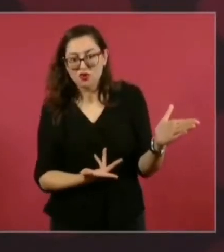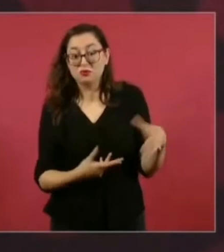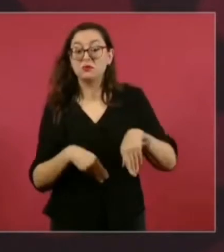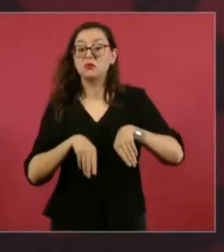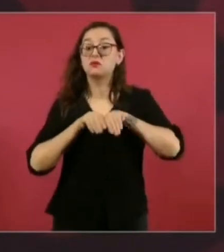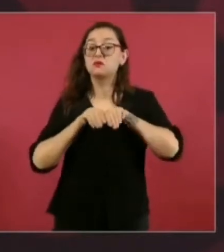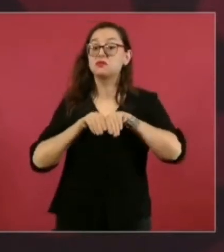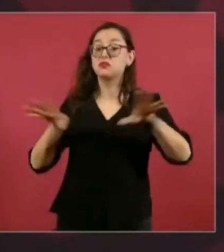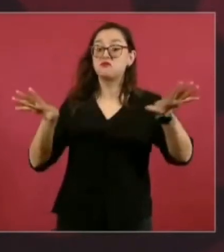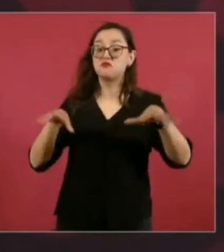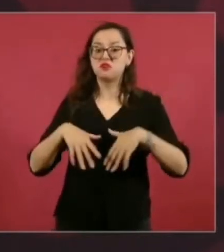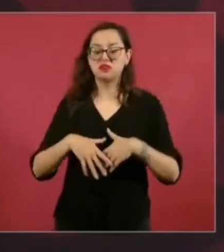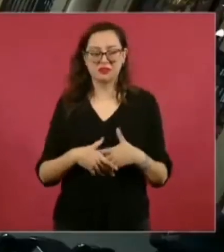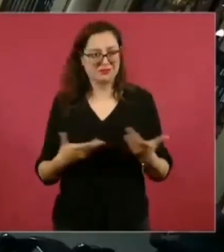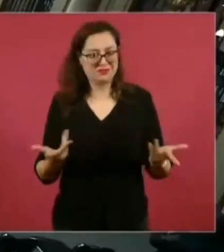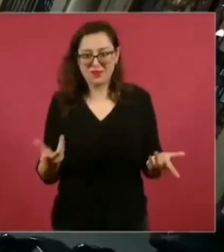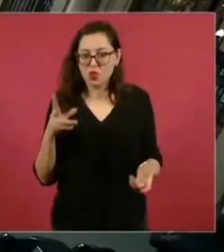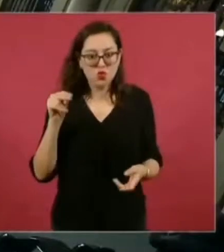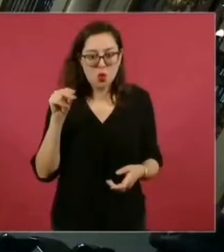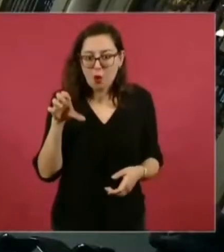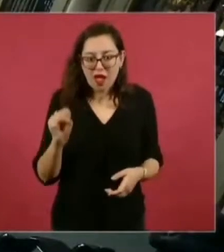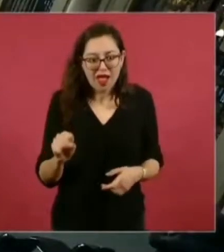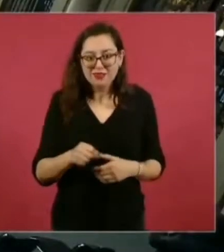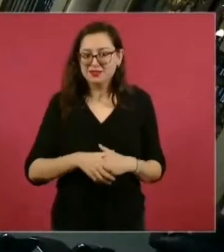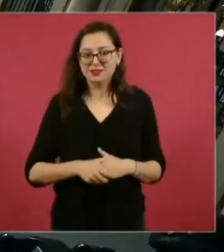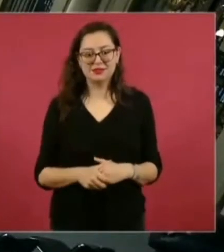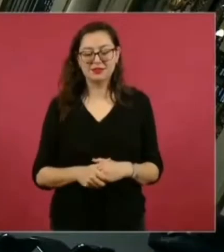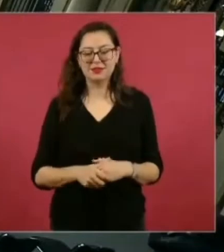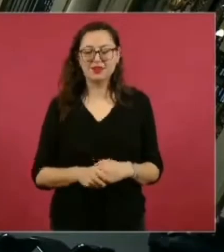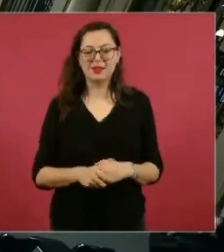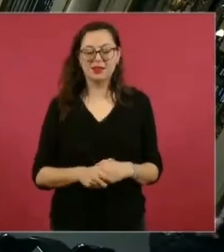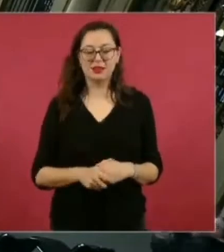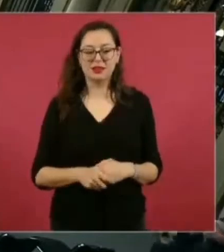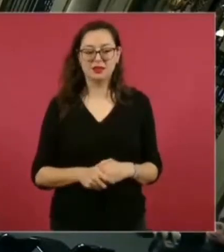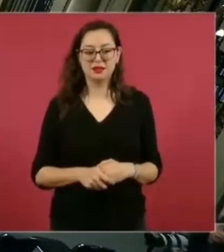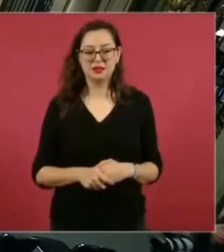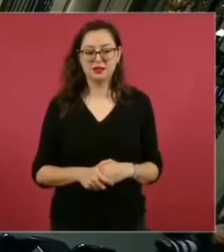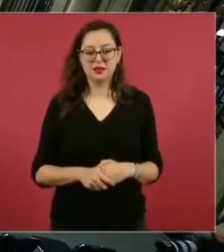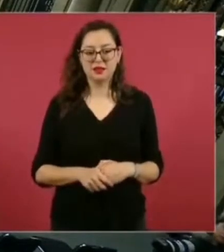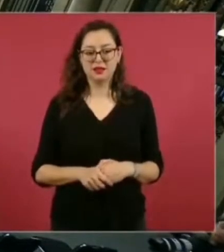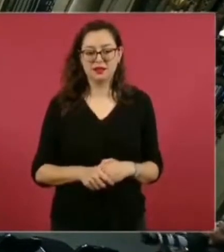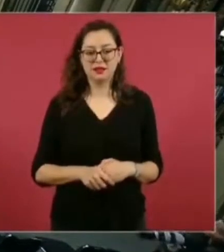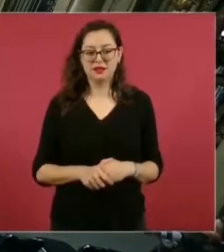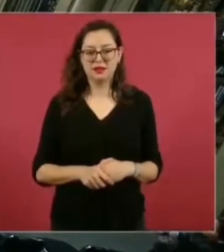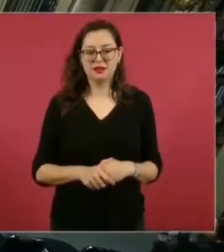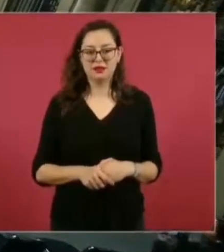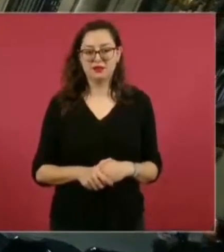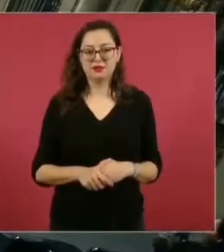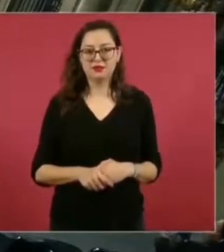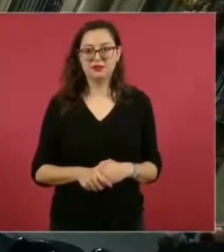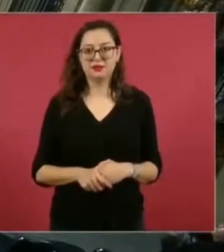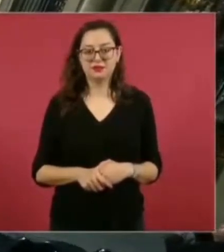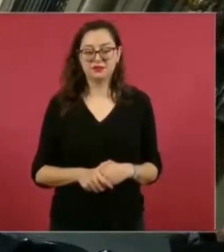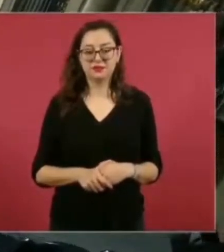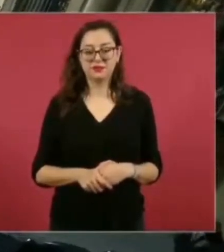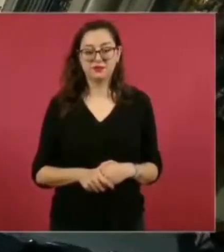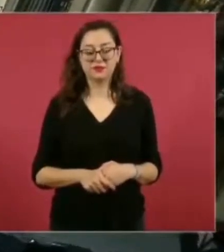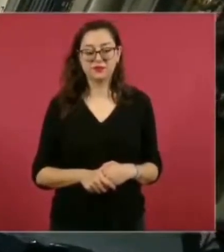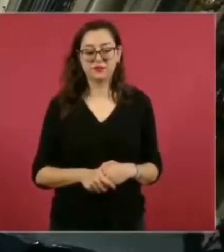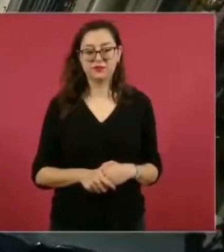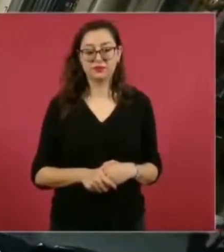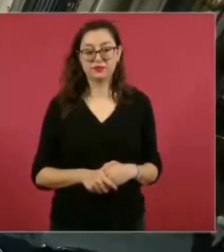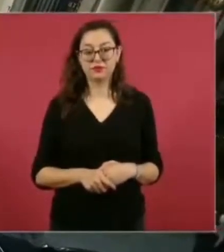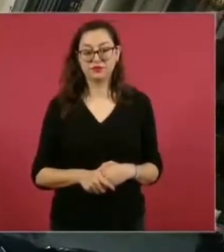a ver, pon lo de Andrés, que tiene que ver con Yunes,